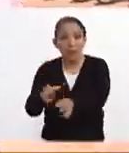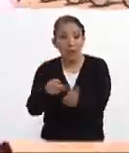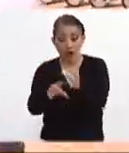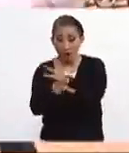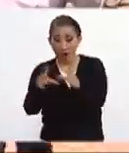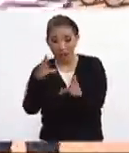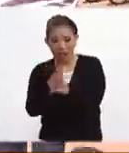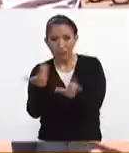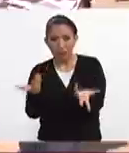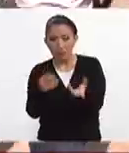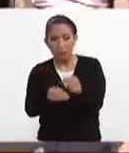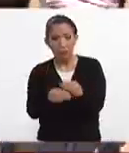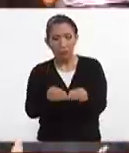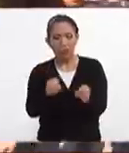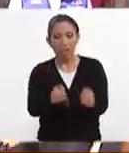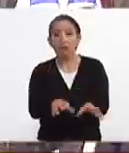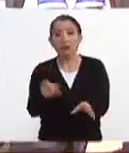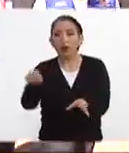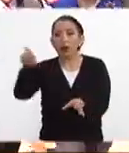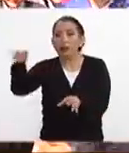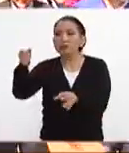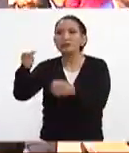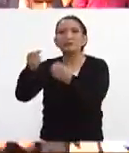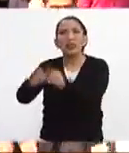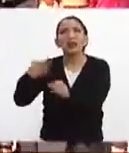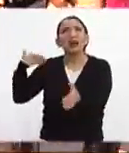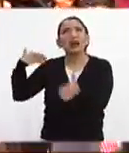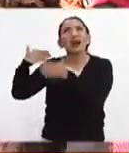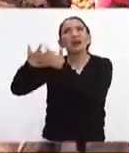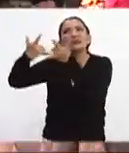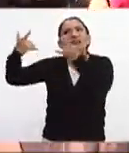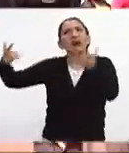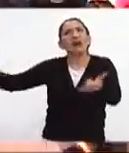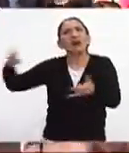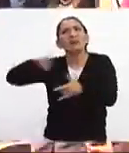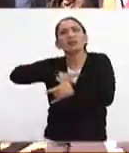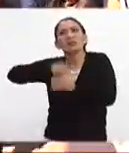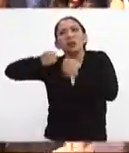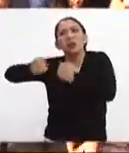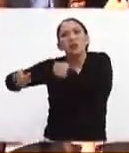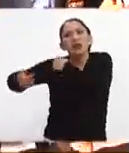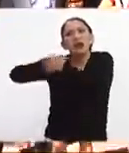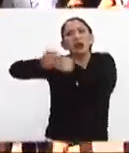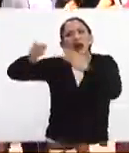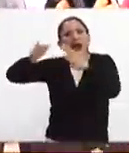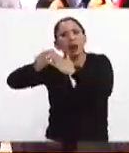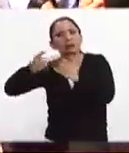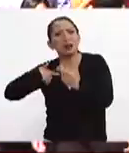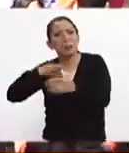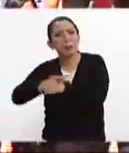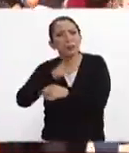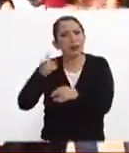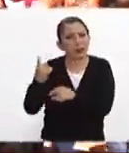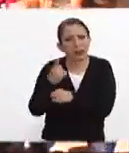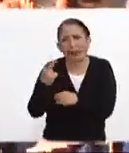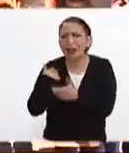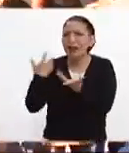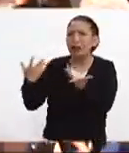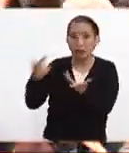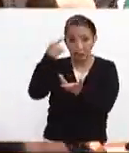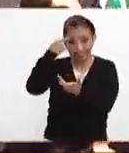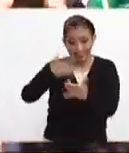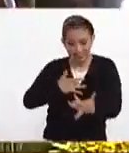cosas en el sentido material lo que perdemos pues es este sentido de seguridad este sentido de incluso de